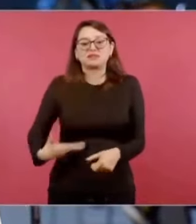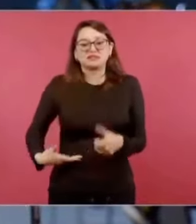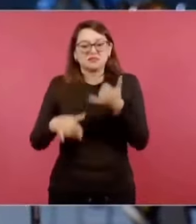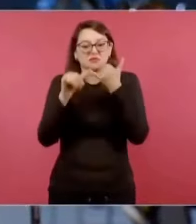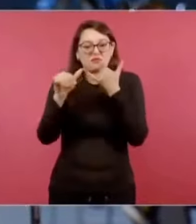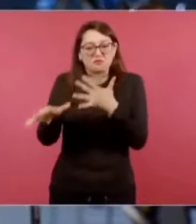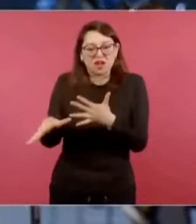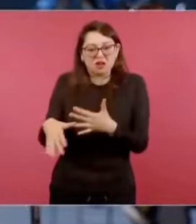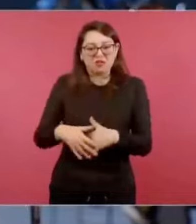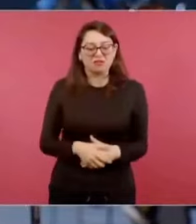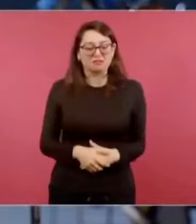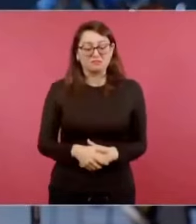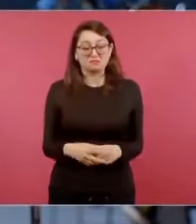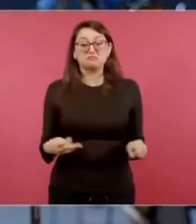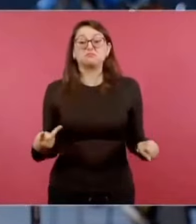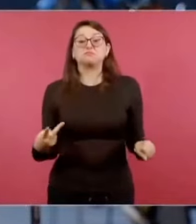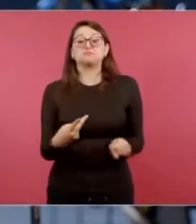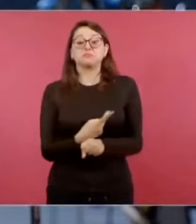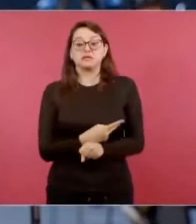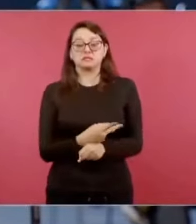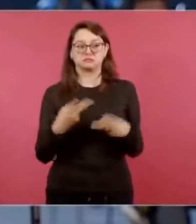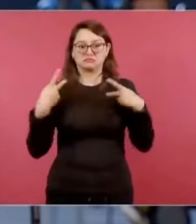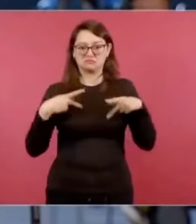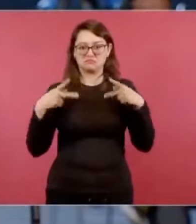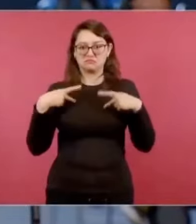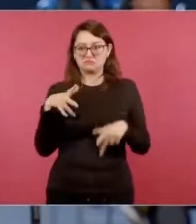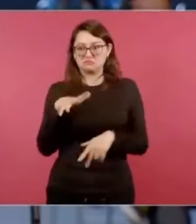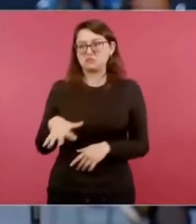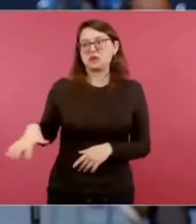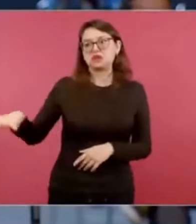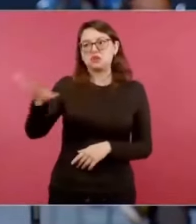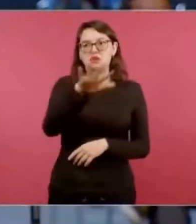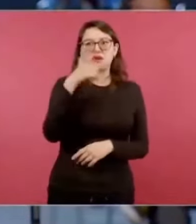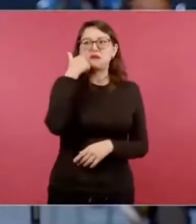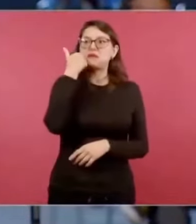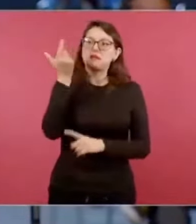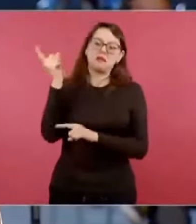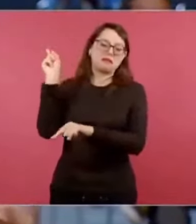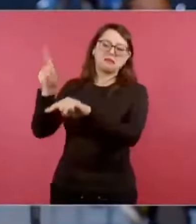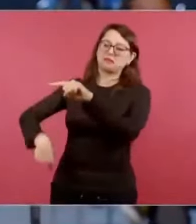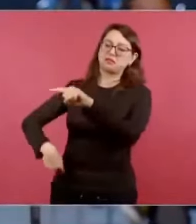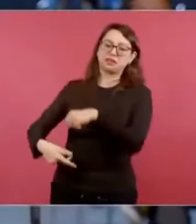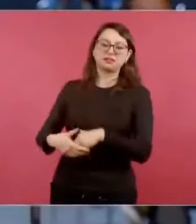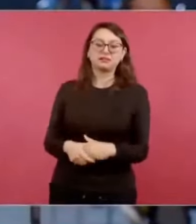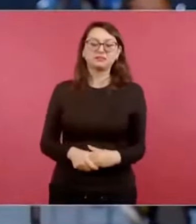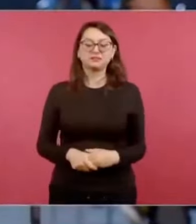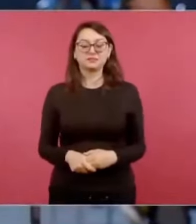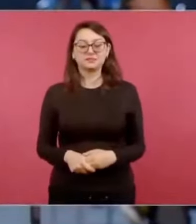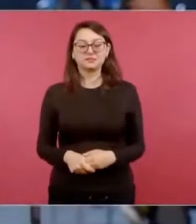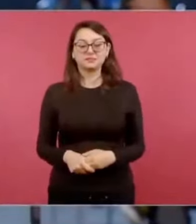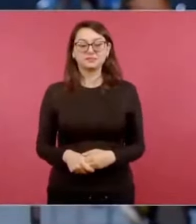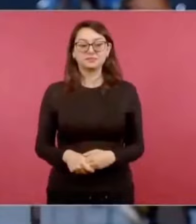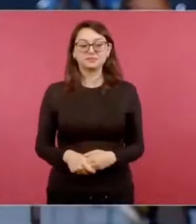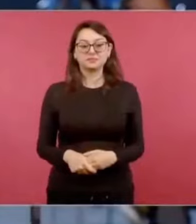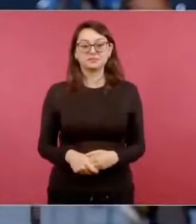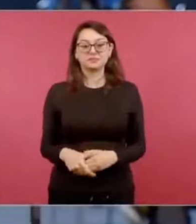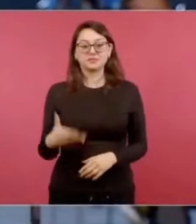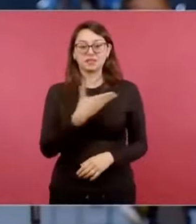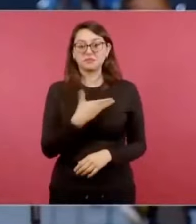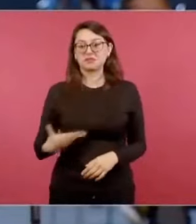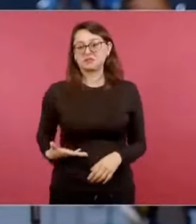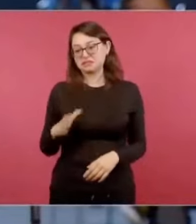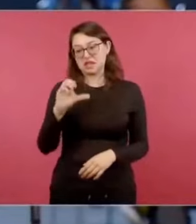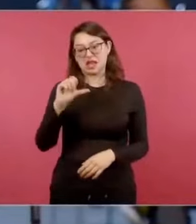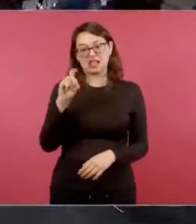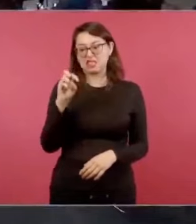¿usted estaría de acuerdo en apoyar una consulta ciudadana para promover la remoción de esa estatua de Felipe Calderón